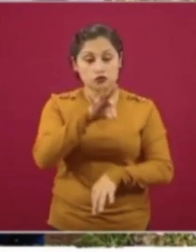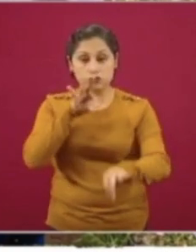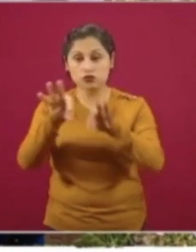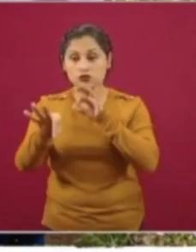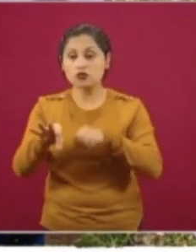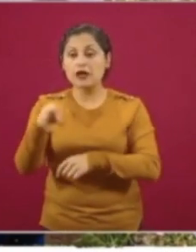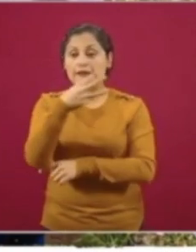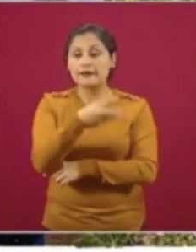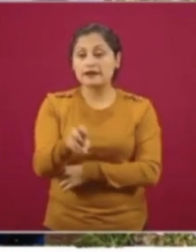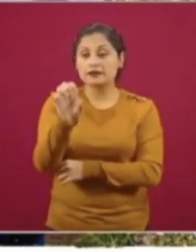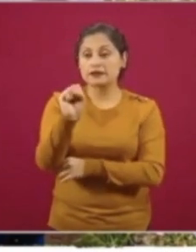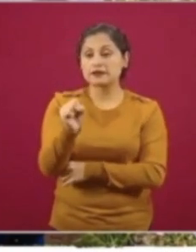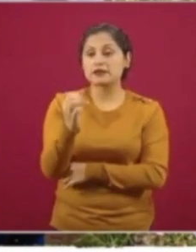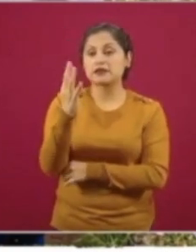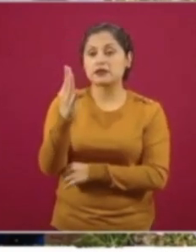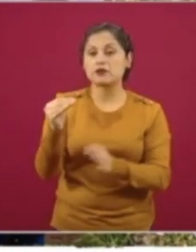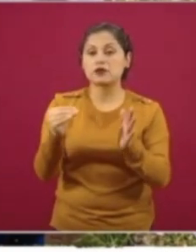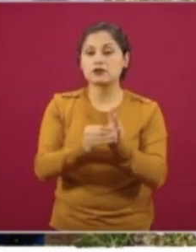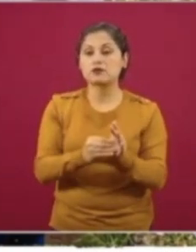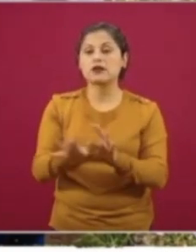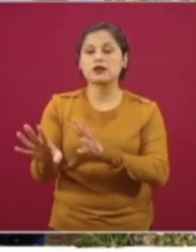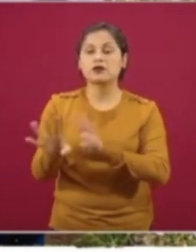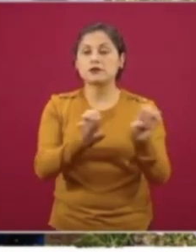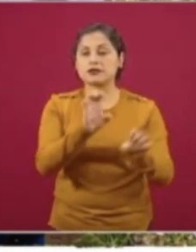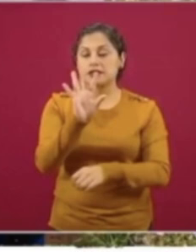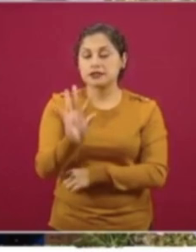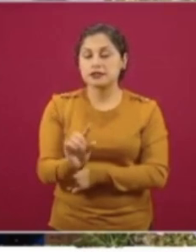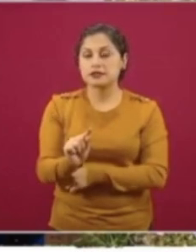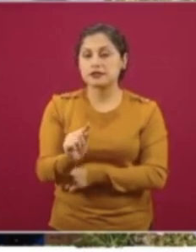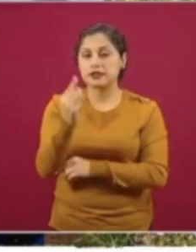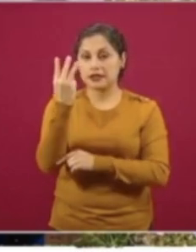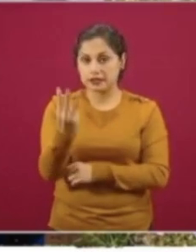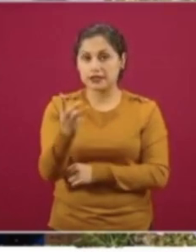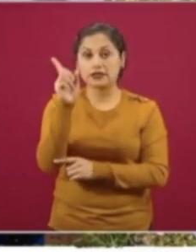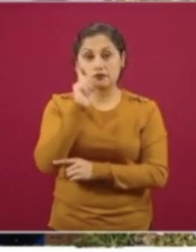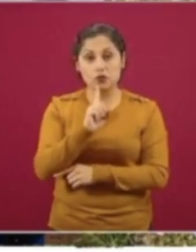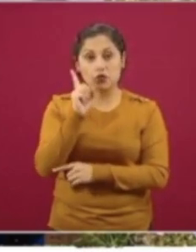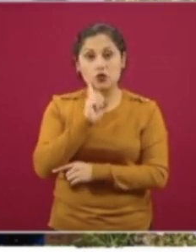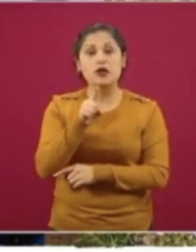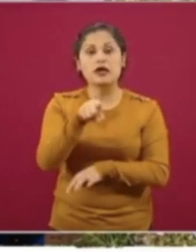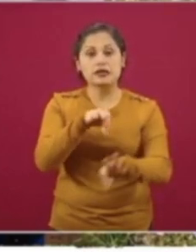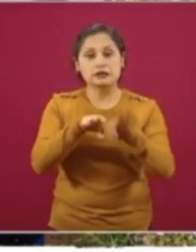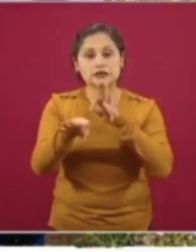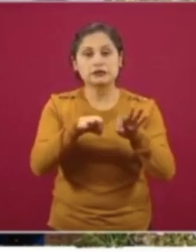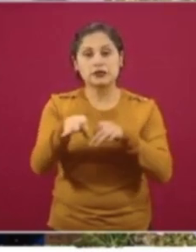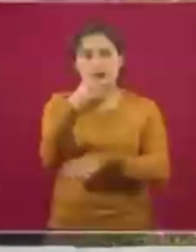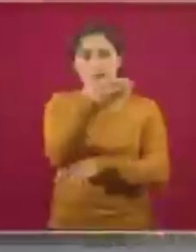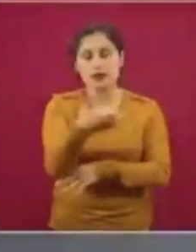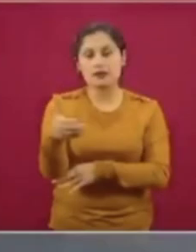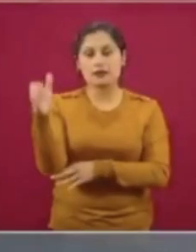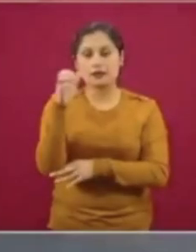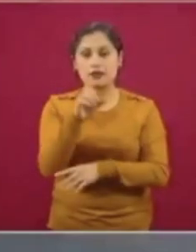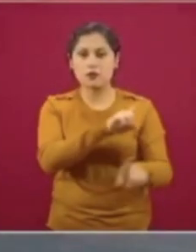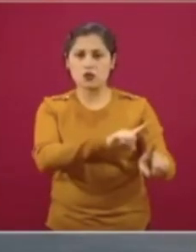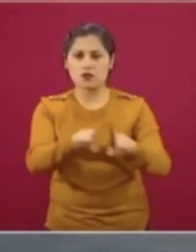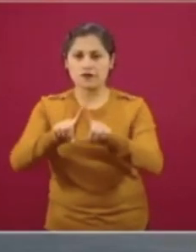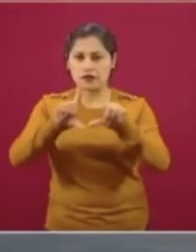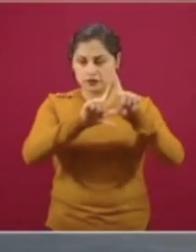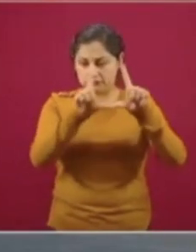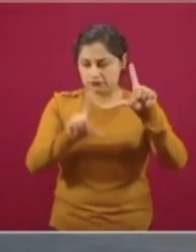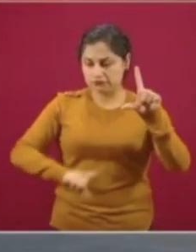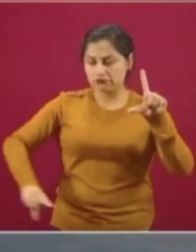a 364 mil 973 mujeres campesinas, mujeres productoras de todo el país